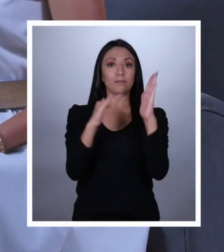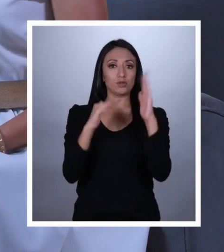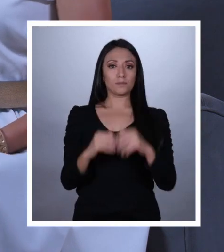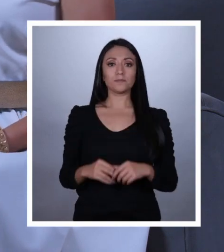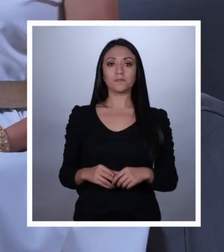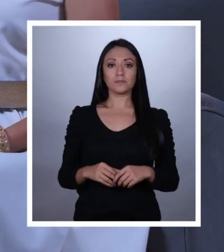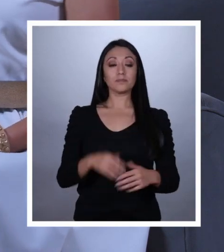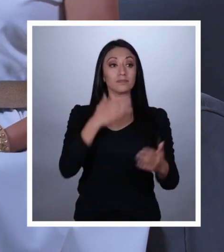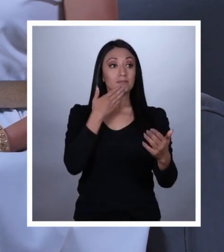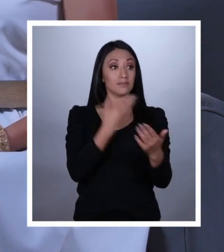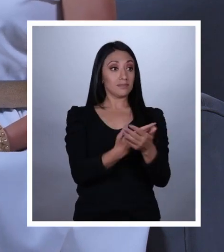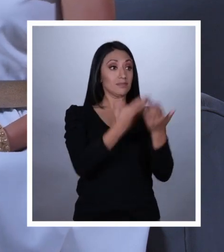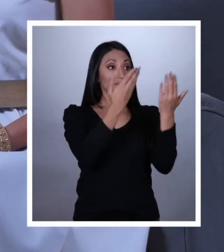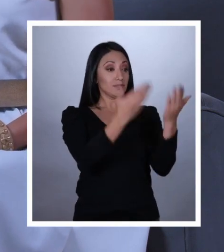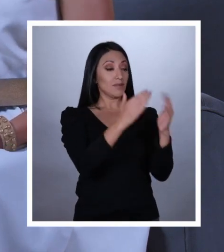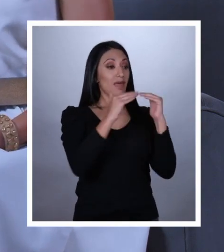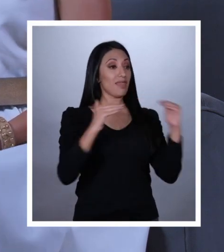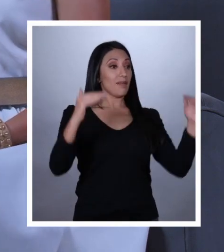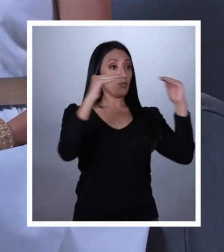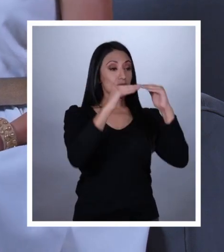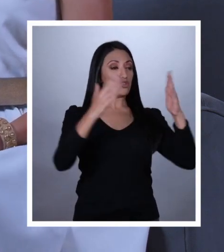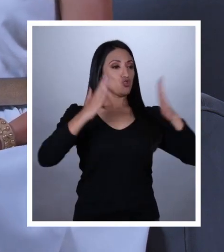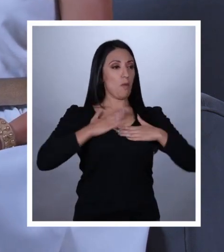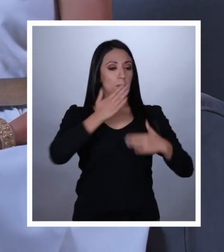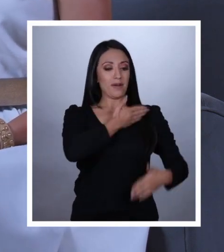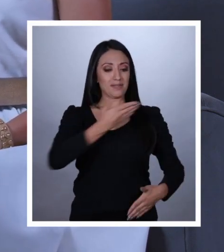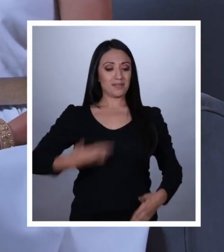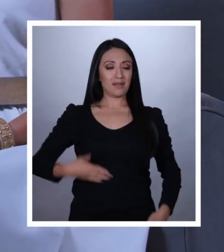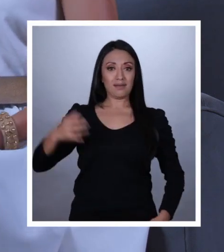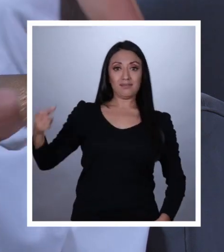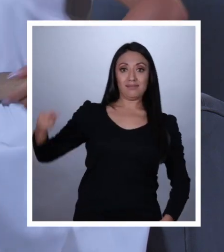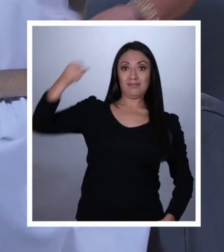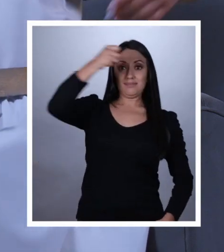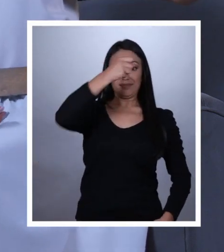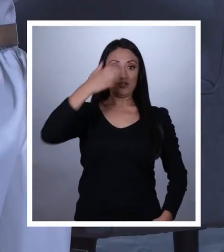digamos que gracias a la democracia he sido elegido presidente.